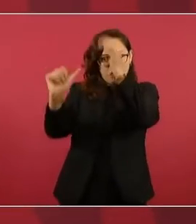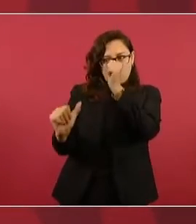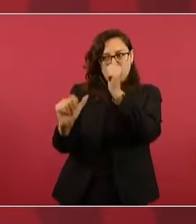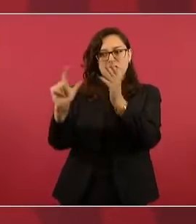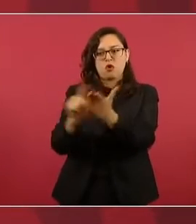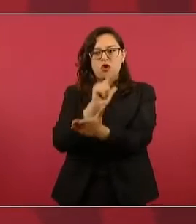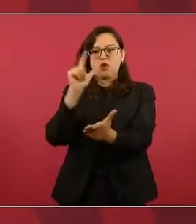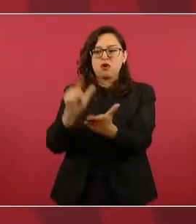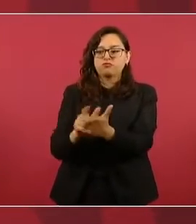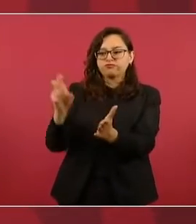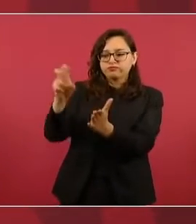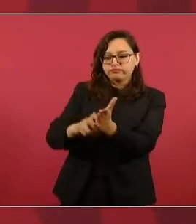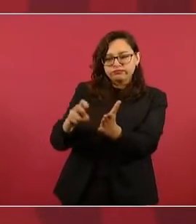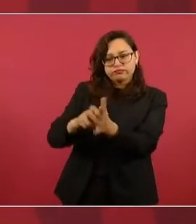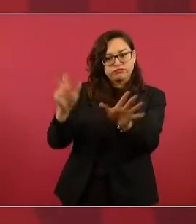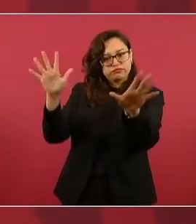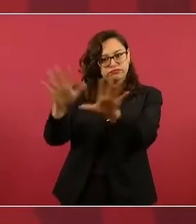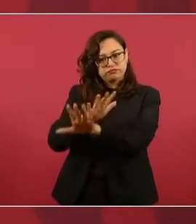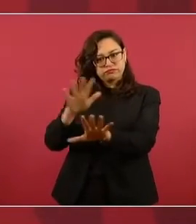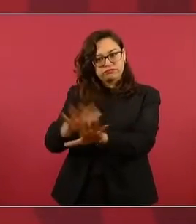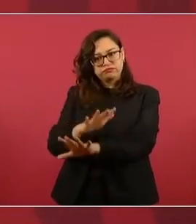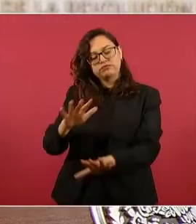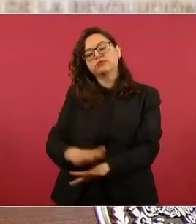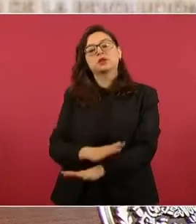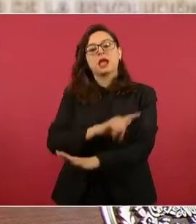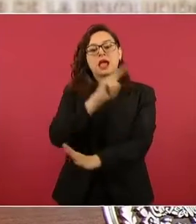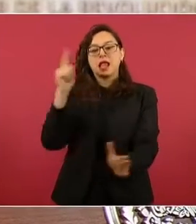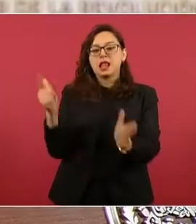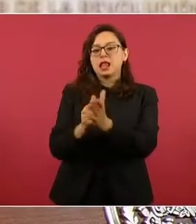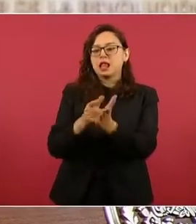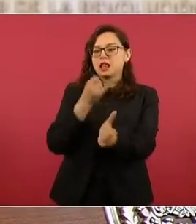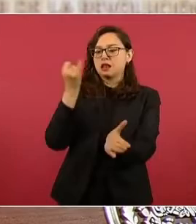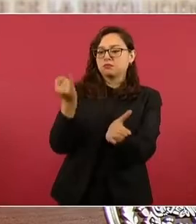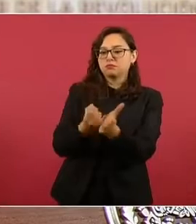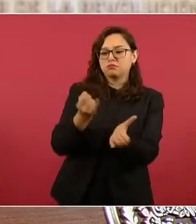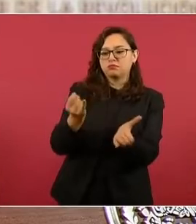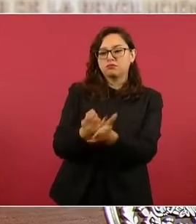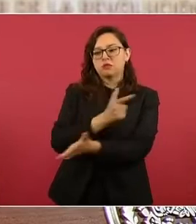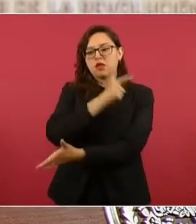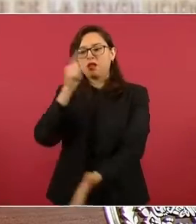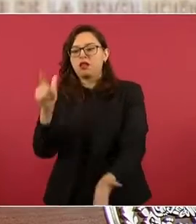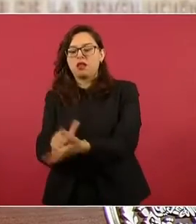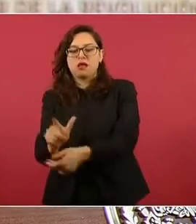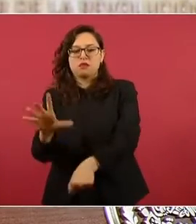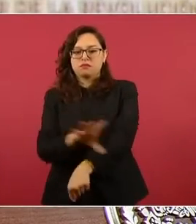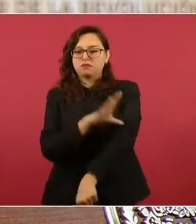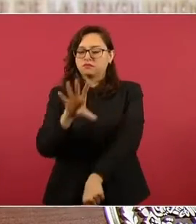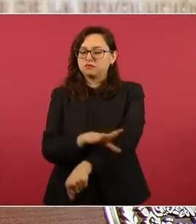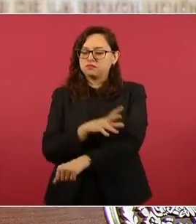la reforma fiscal y la reforma energética.